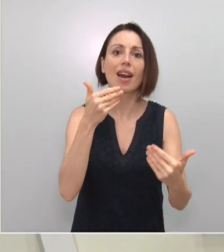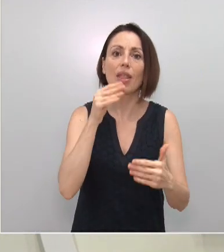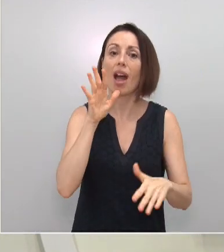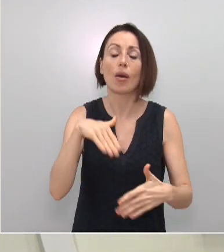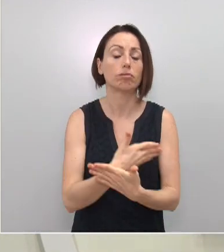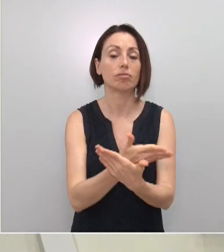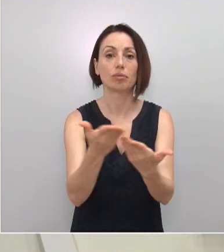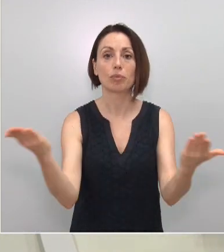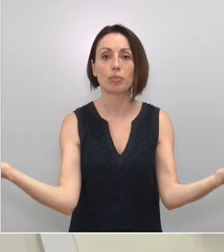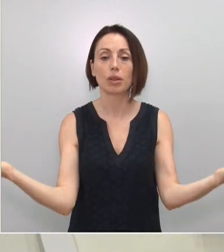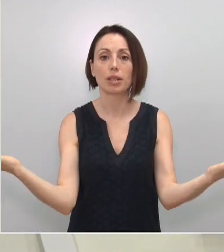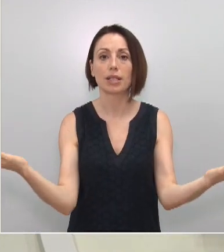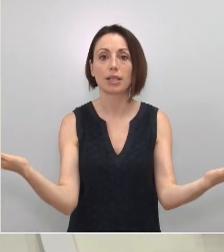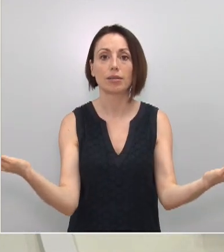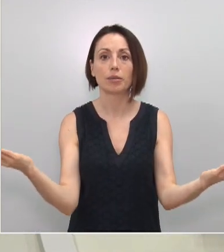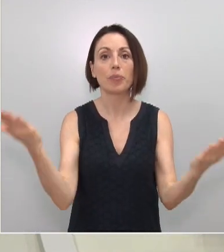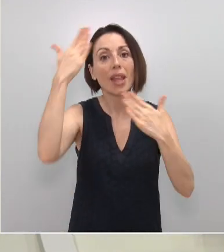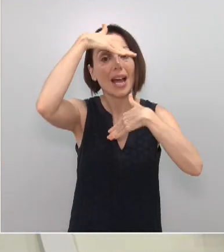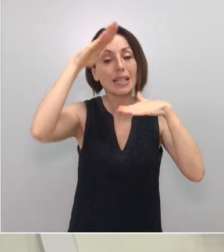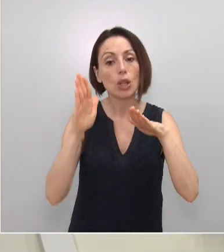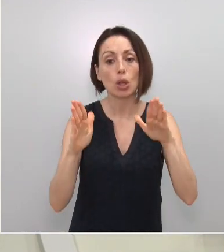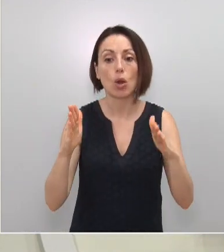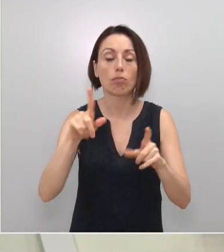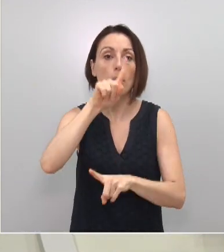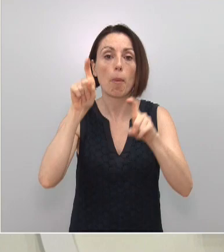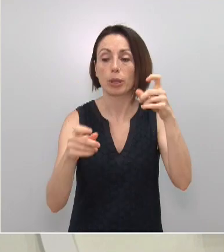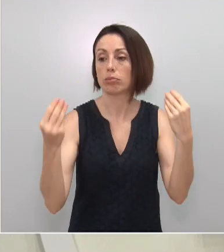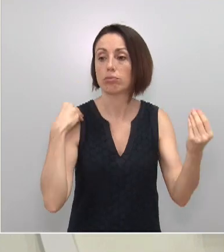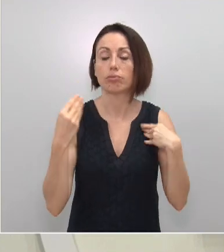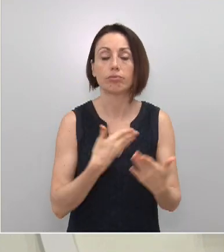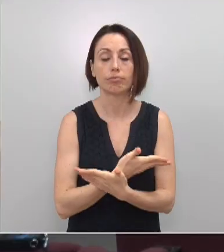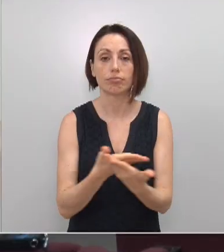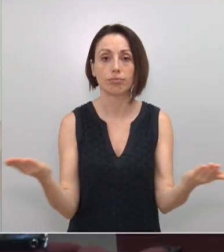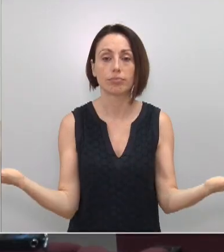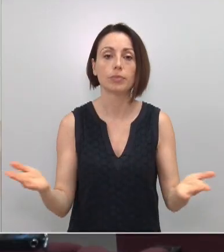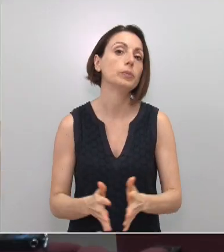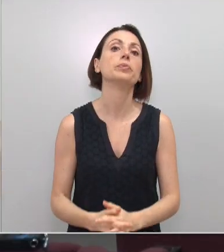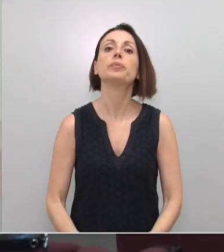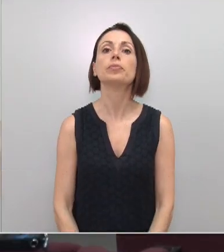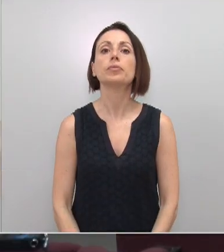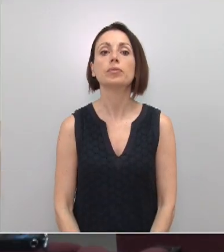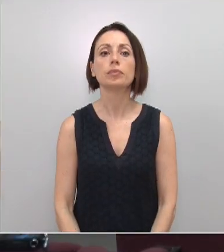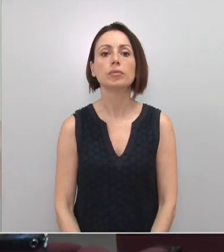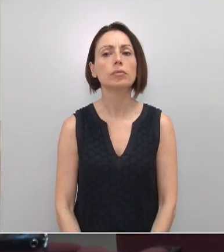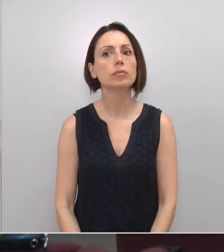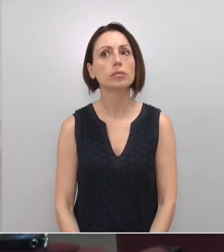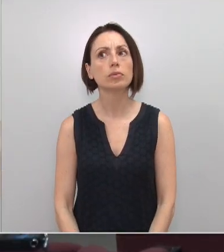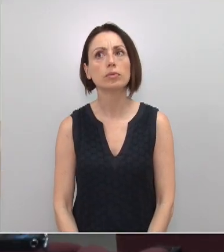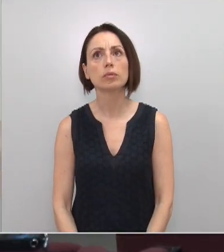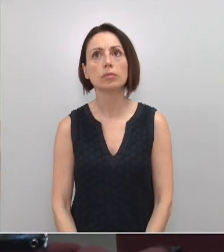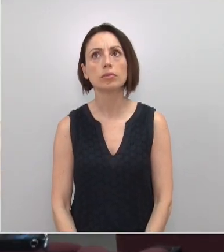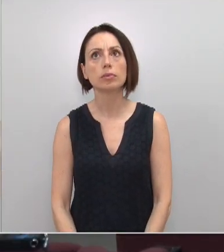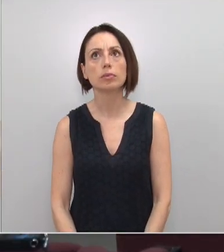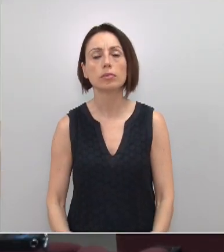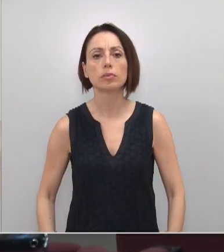entera disposición para atender cuantas cuestiones entiendan oportunas. Cuando hablo de planteamientos sobre la mesa